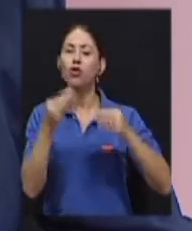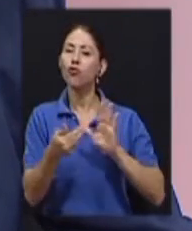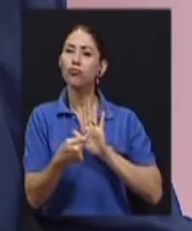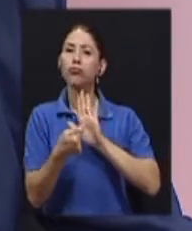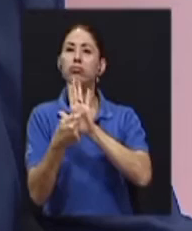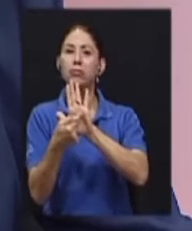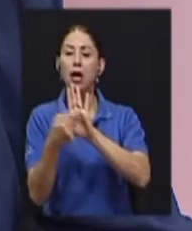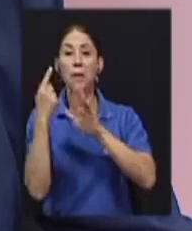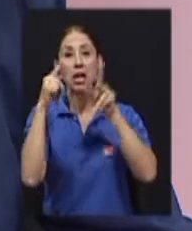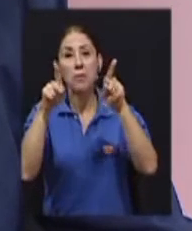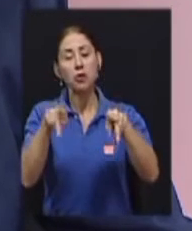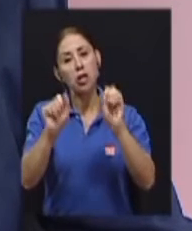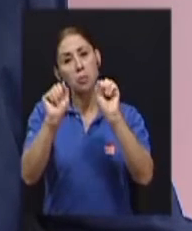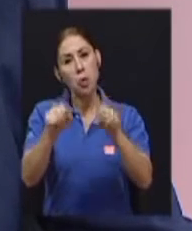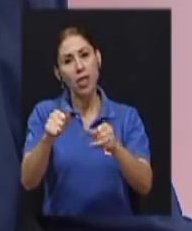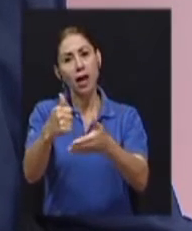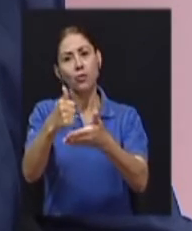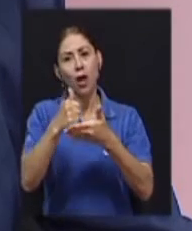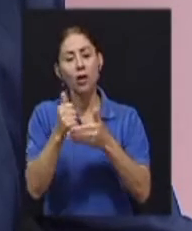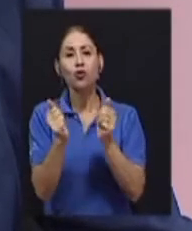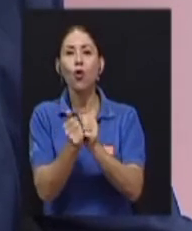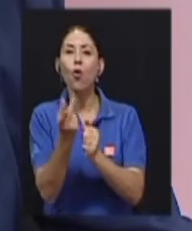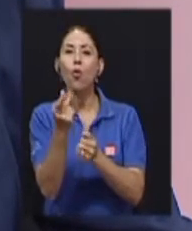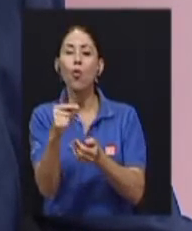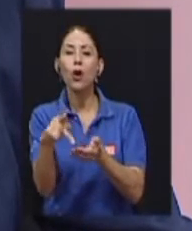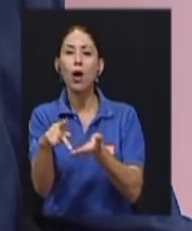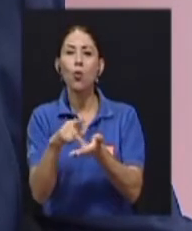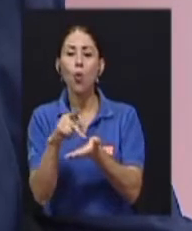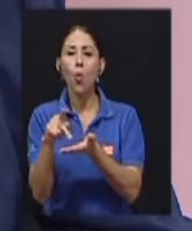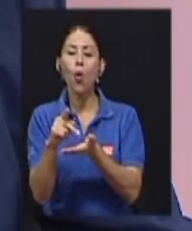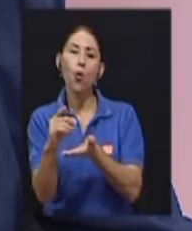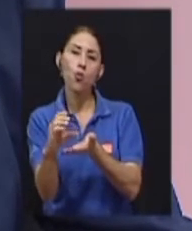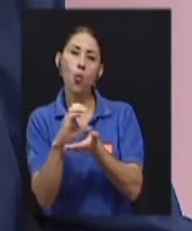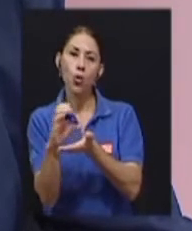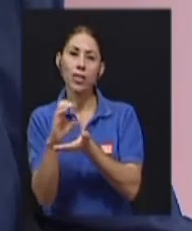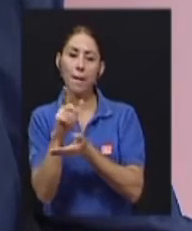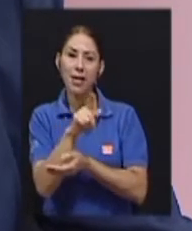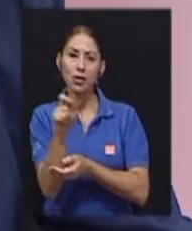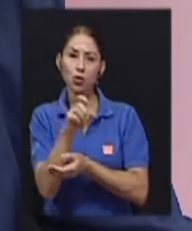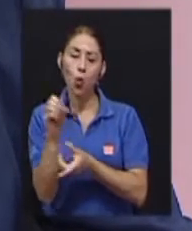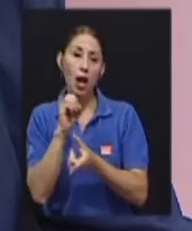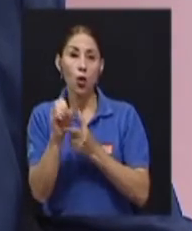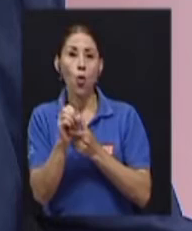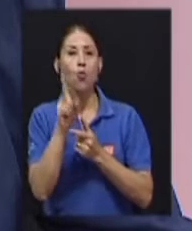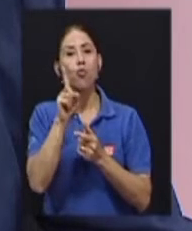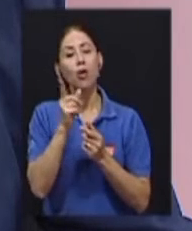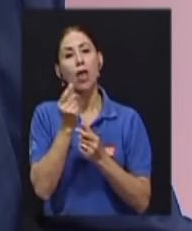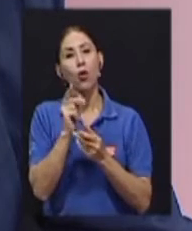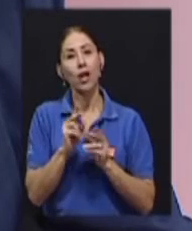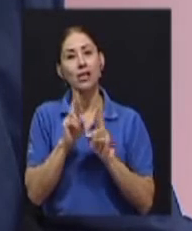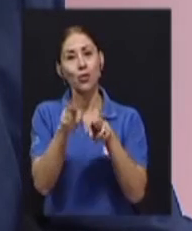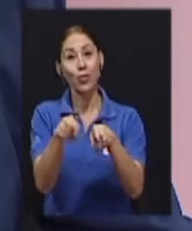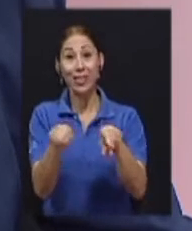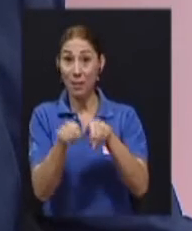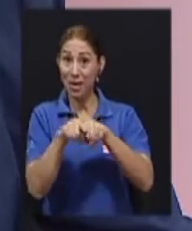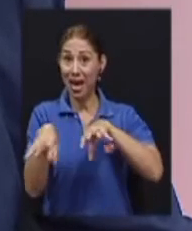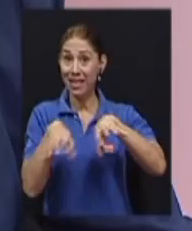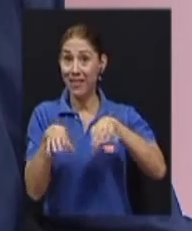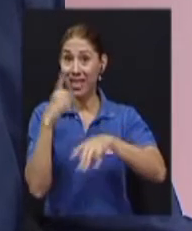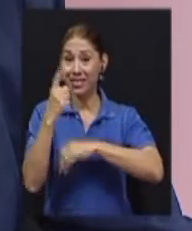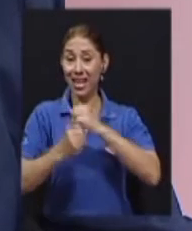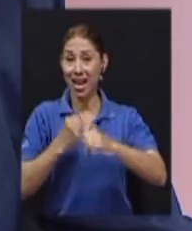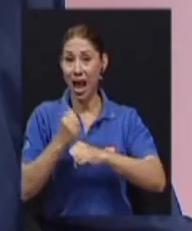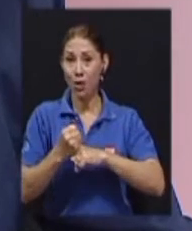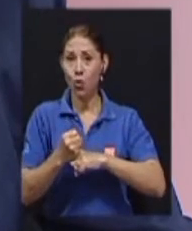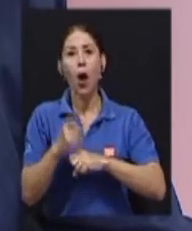mensual, con una donación. También tenemos actividades programadas en el año, tenemos un torneo de golf, tenemos